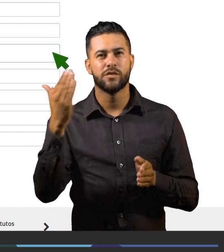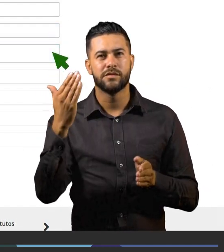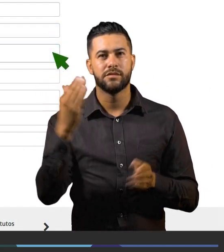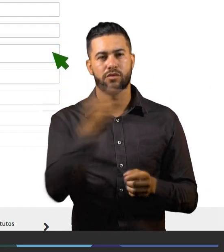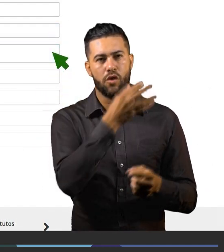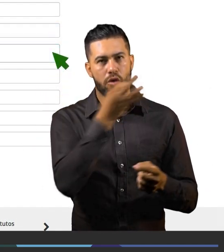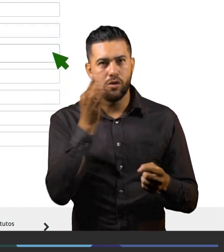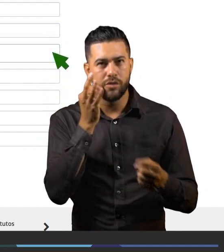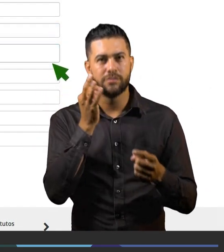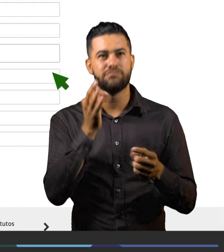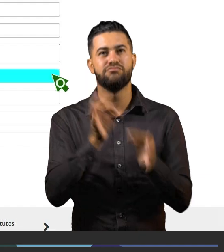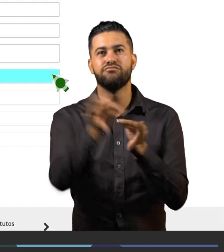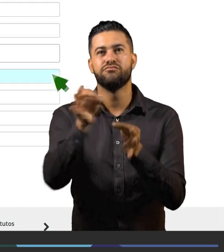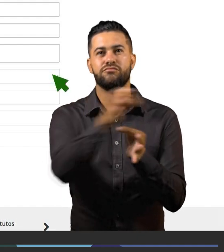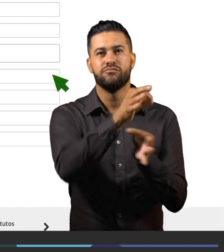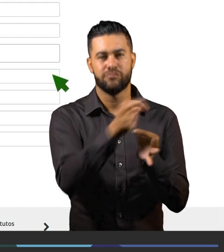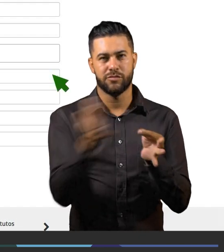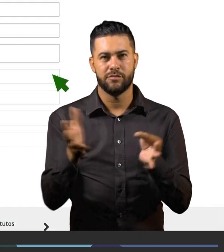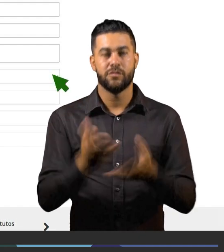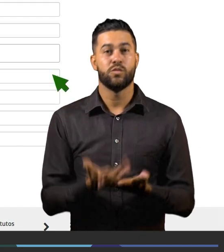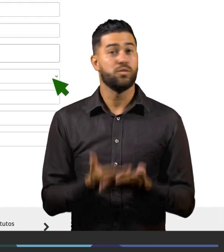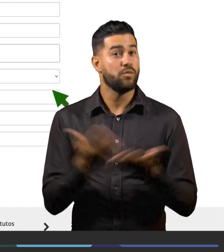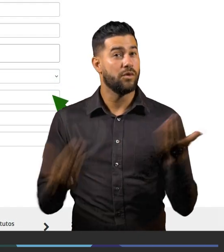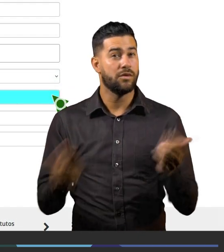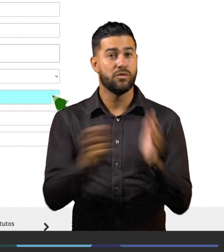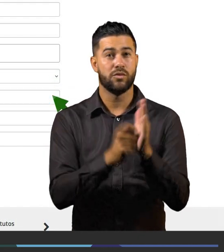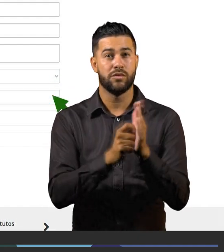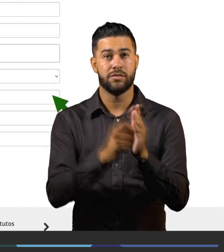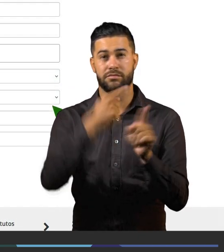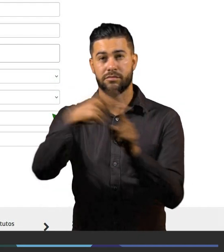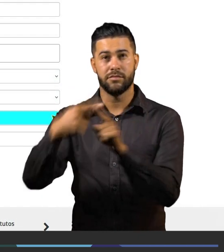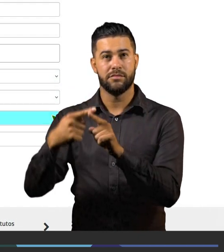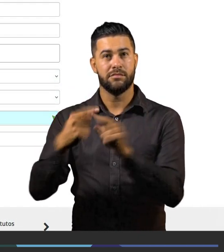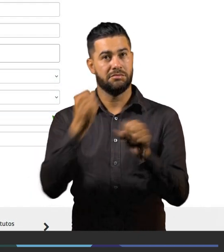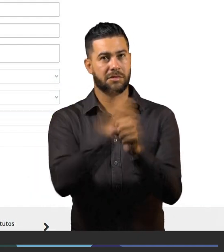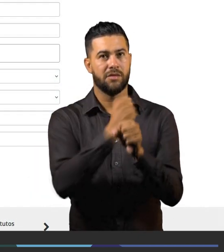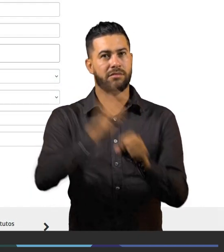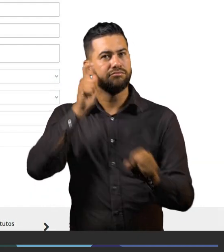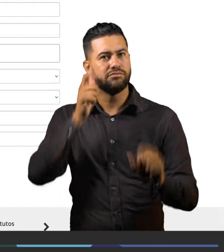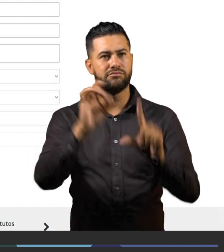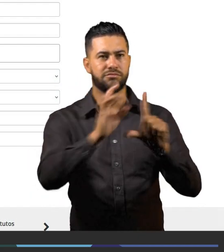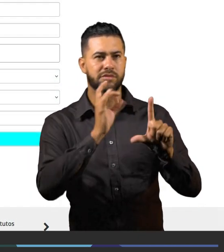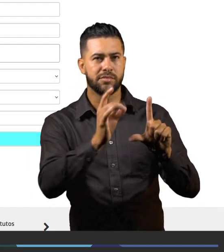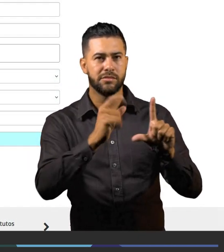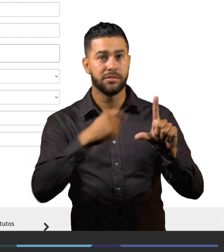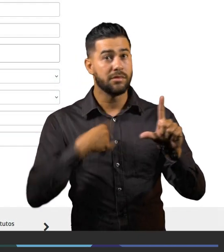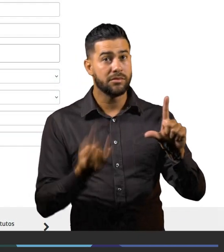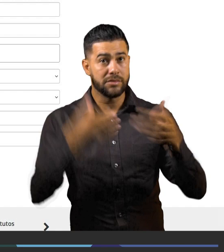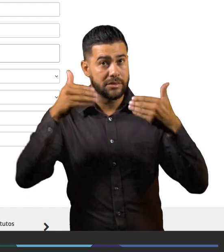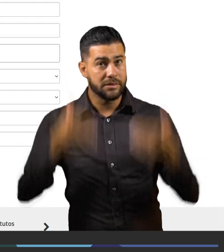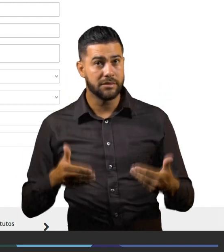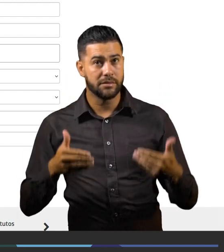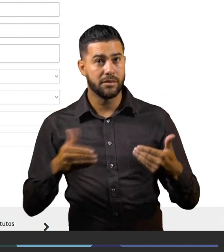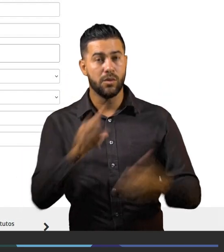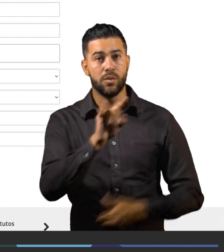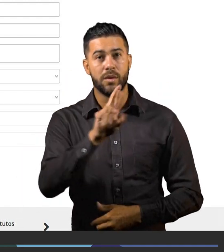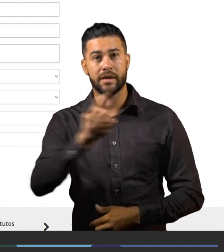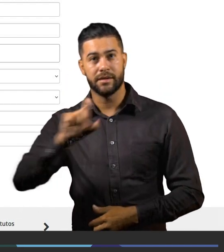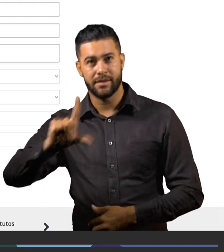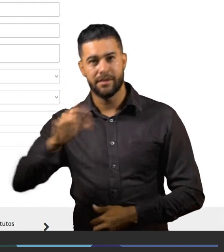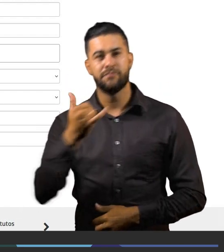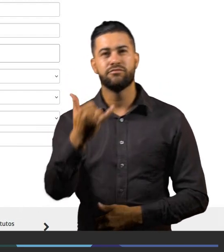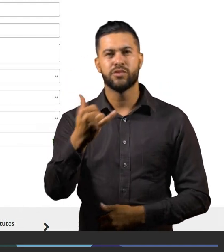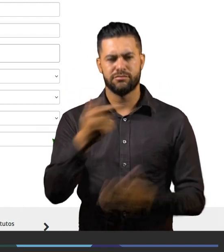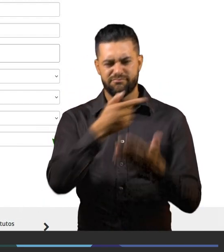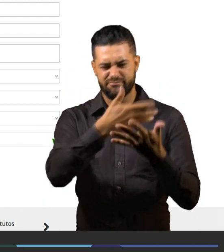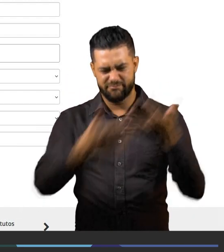códigos municipios, tipo de contrato, teletrabajo, discapacidad, URL al detalle de